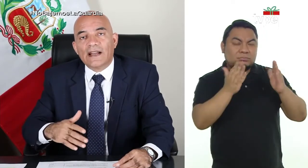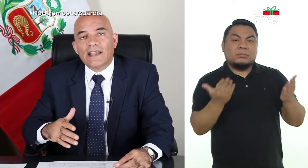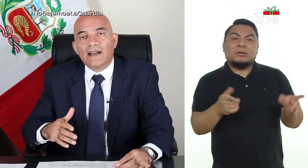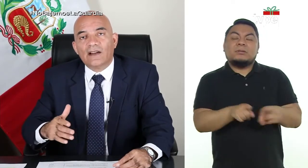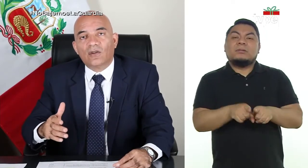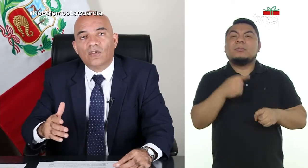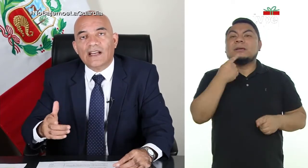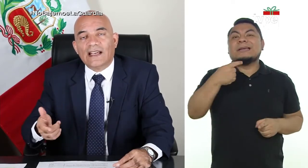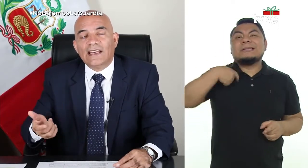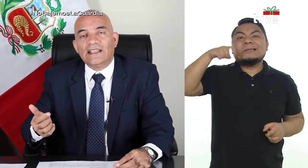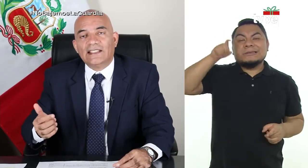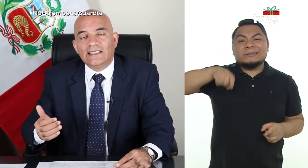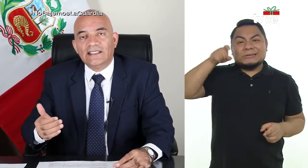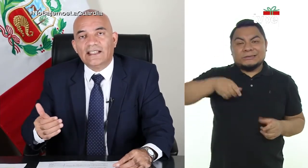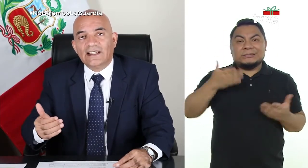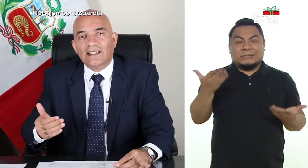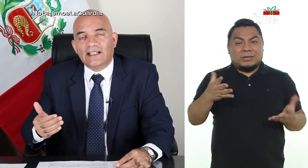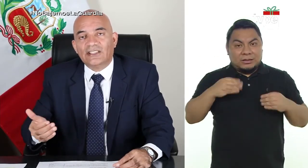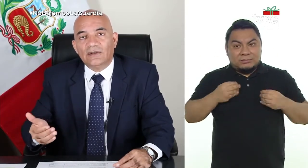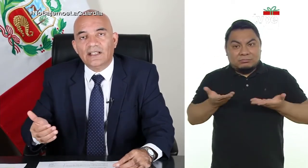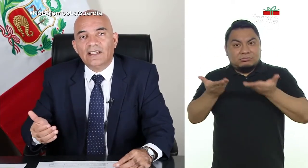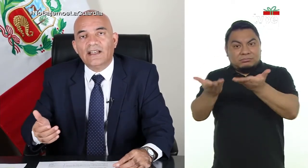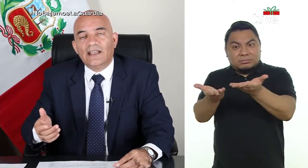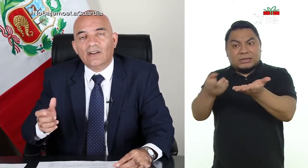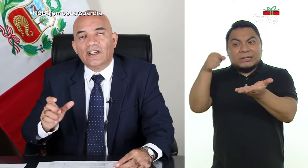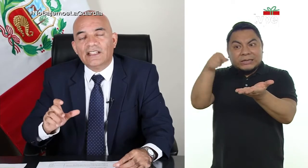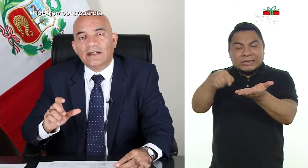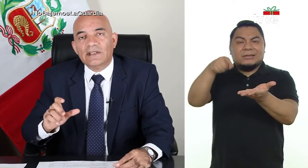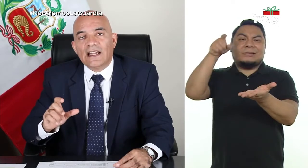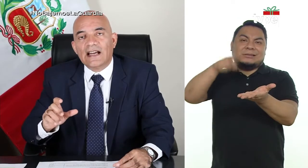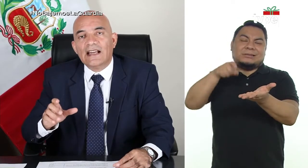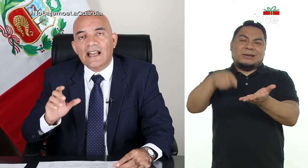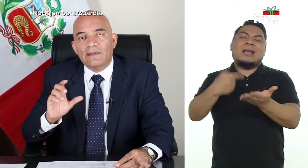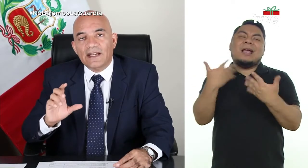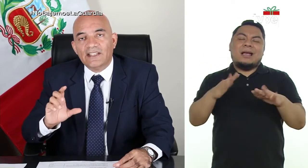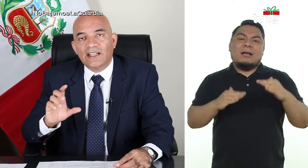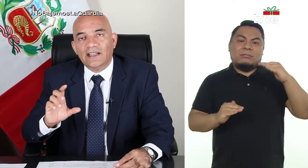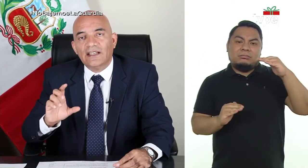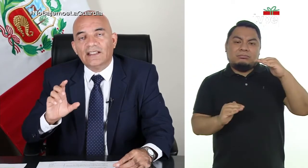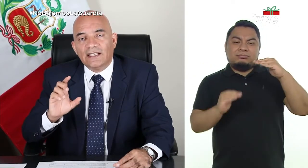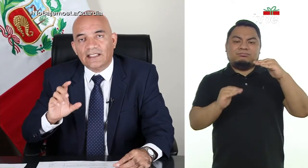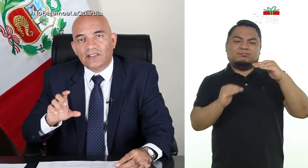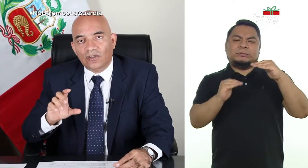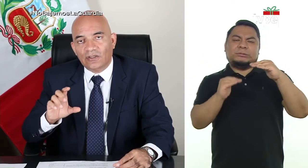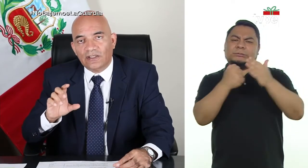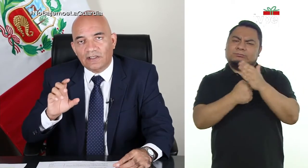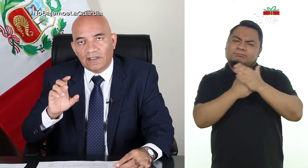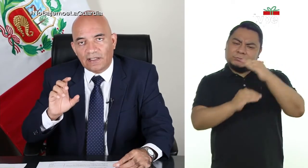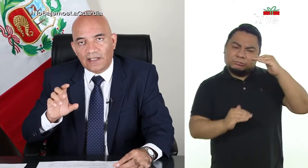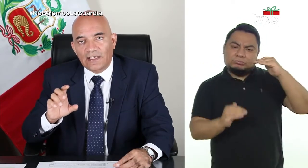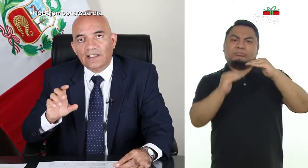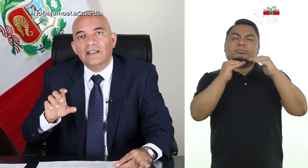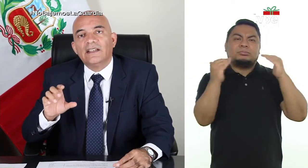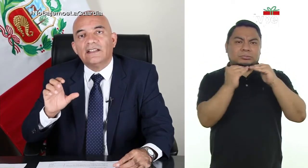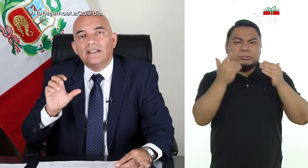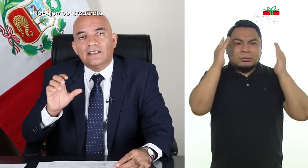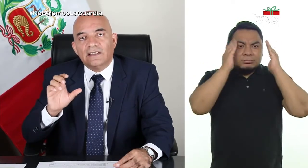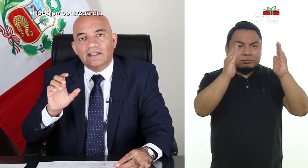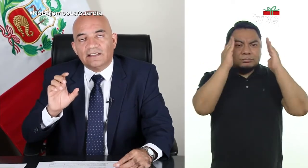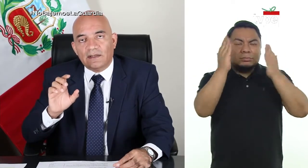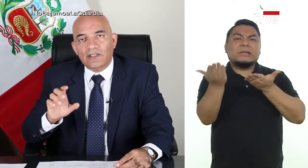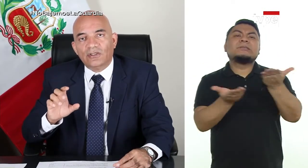comparada con la que necesita recibir es lo que determinará la brecha de atención en